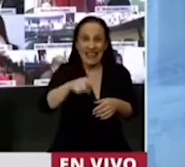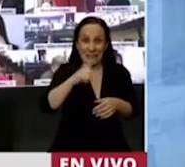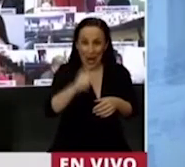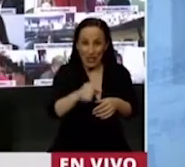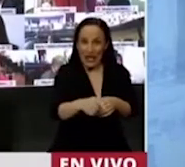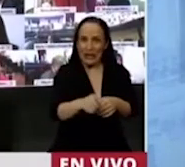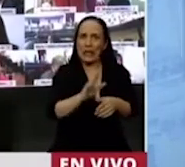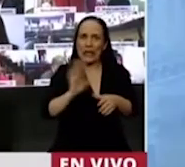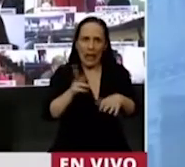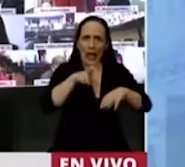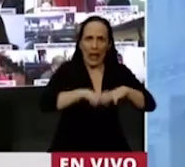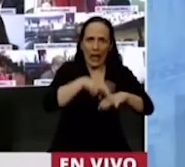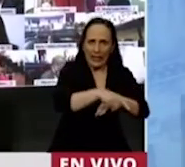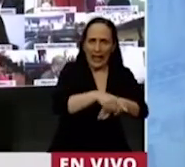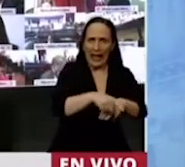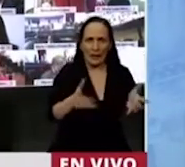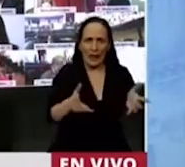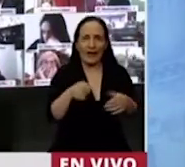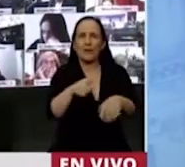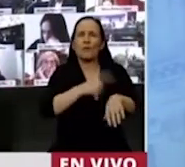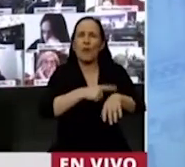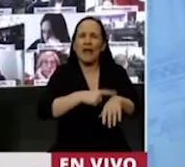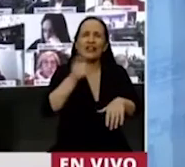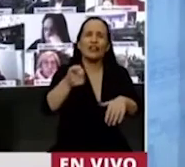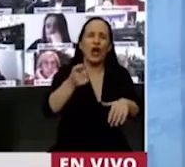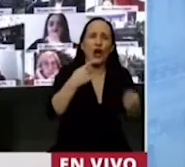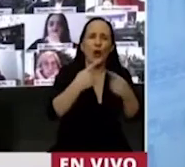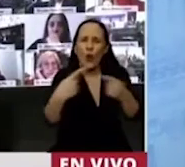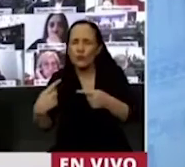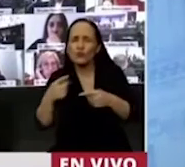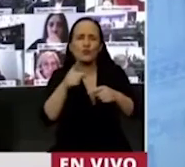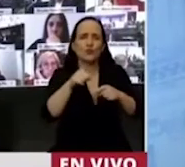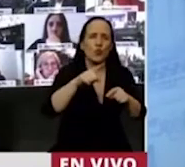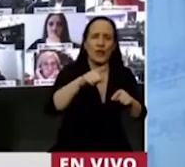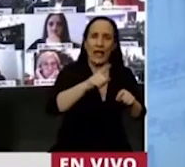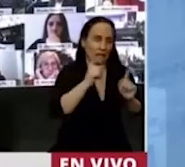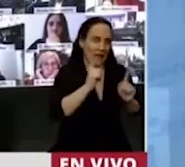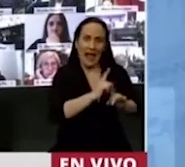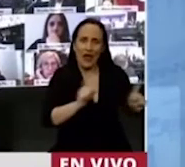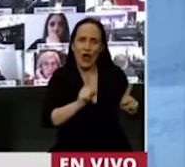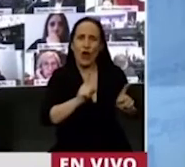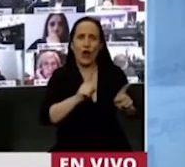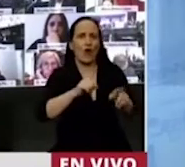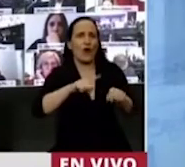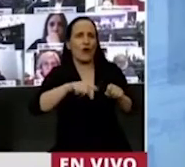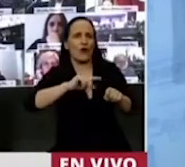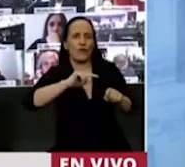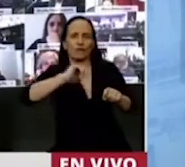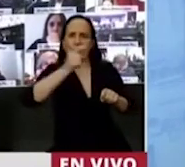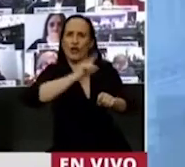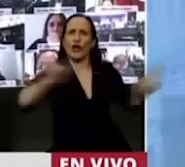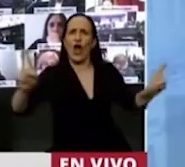posibilidades que tenían de salir, los dos plebiscitos, la no continuidad de él, el triunfo del no.